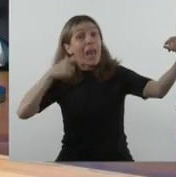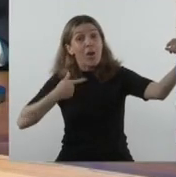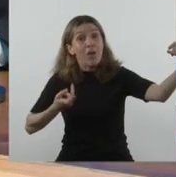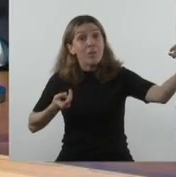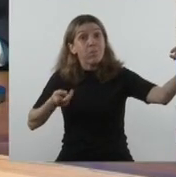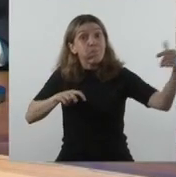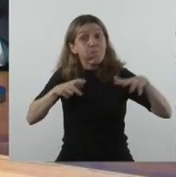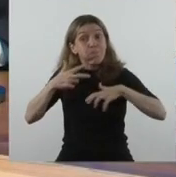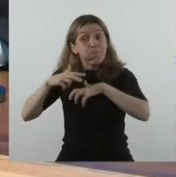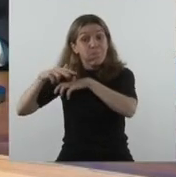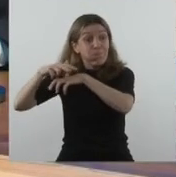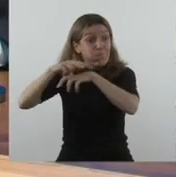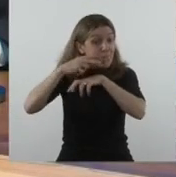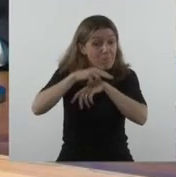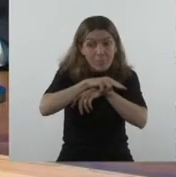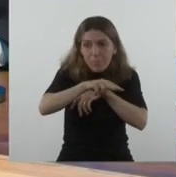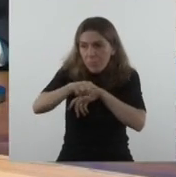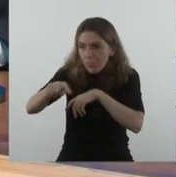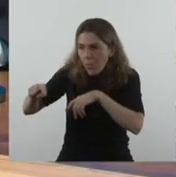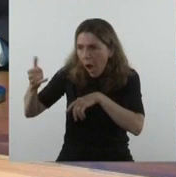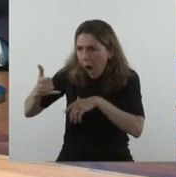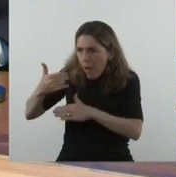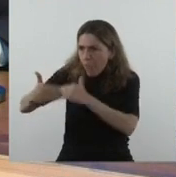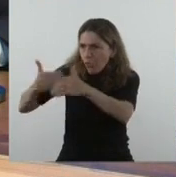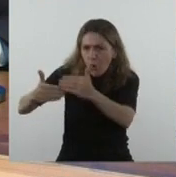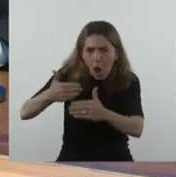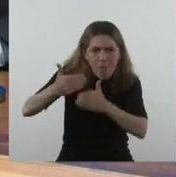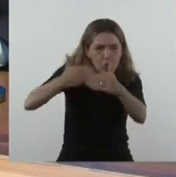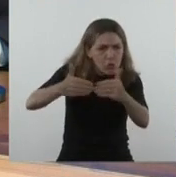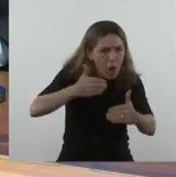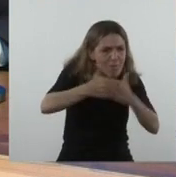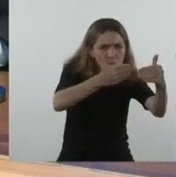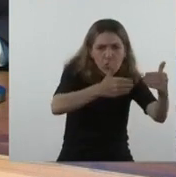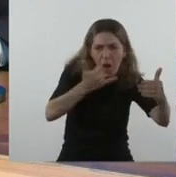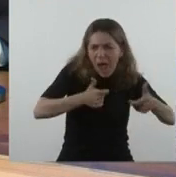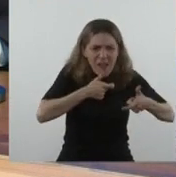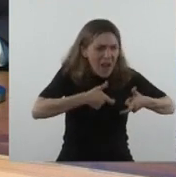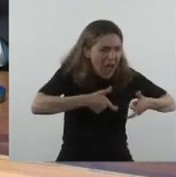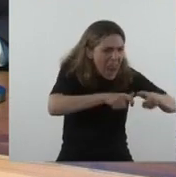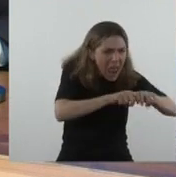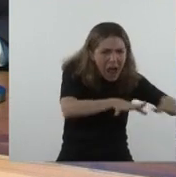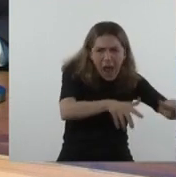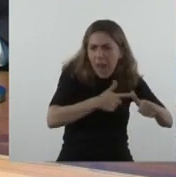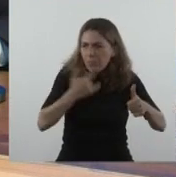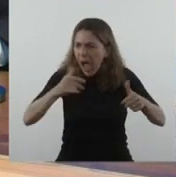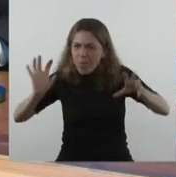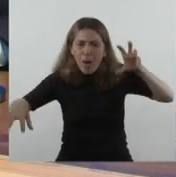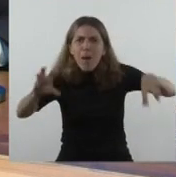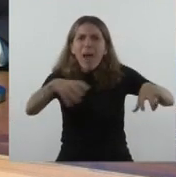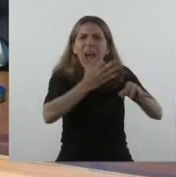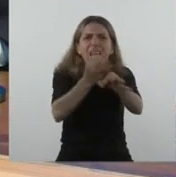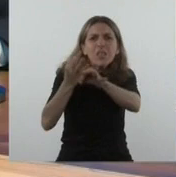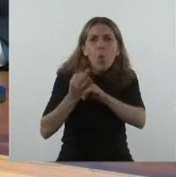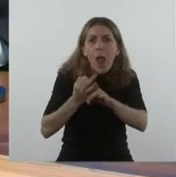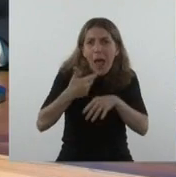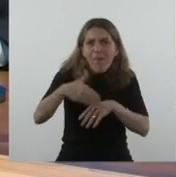ve todo el trabajo que hay en Santiago desarrollado, no solo en esos canales, no solo en las escuelas que